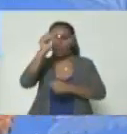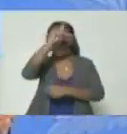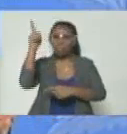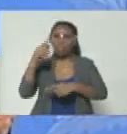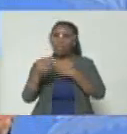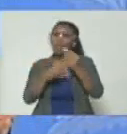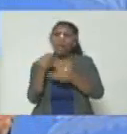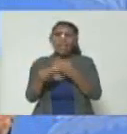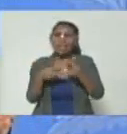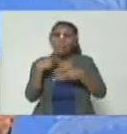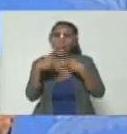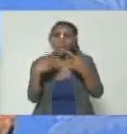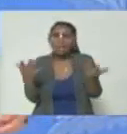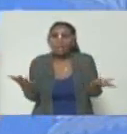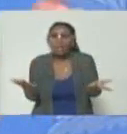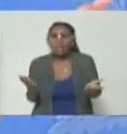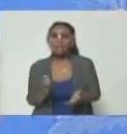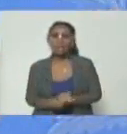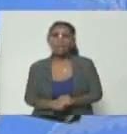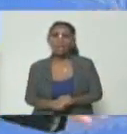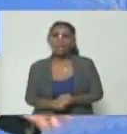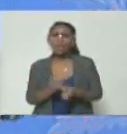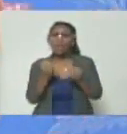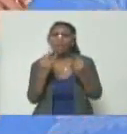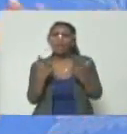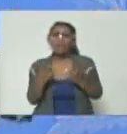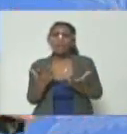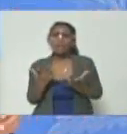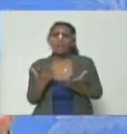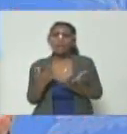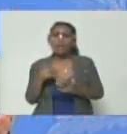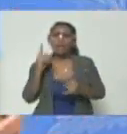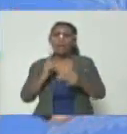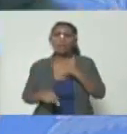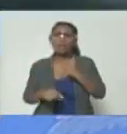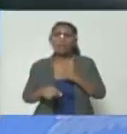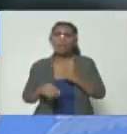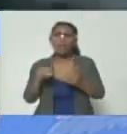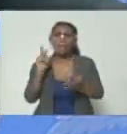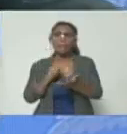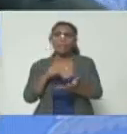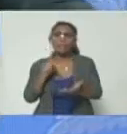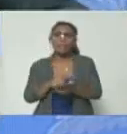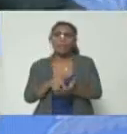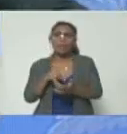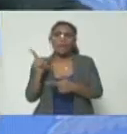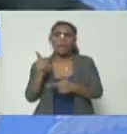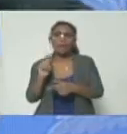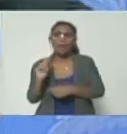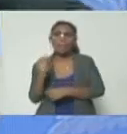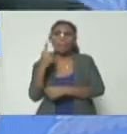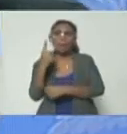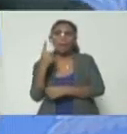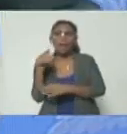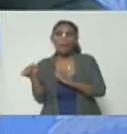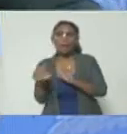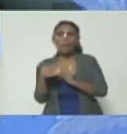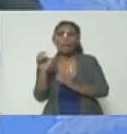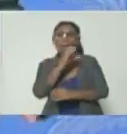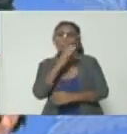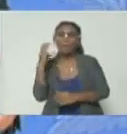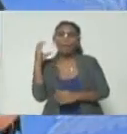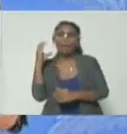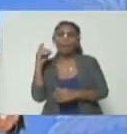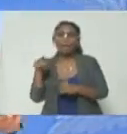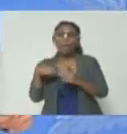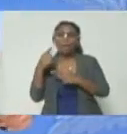hace política? ¿hace cuánto? la última vez que participó fue en una primaria contra Capriles Radonsky y